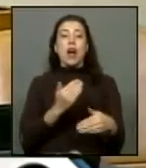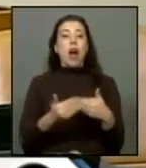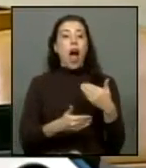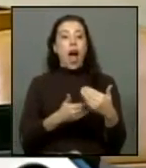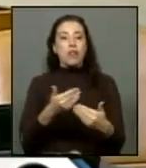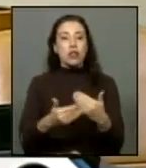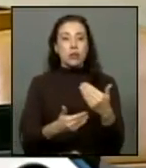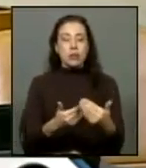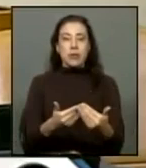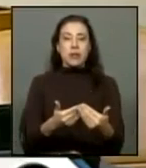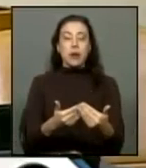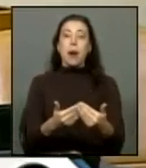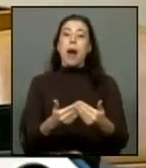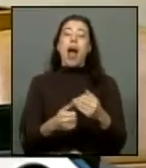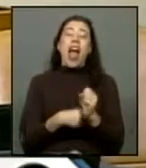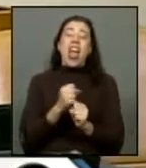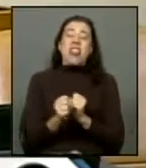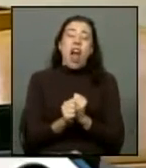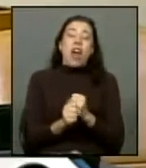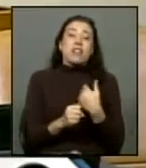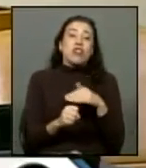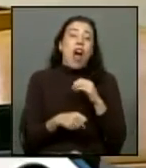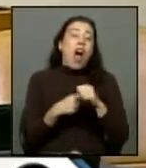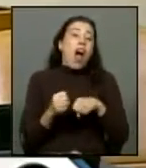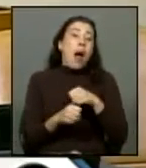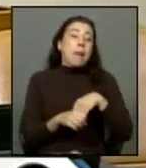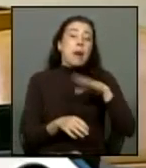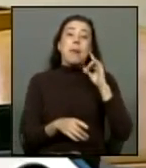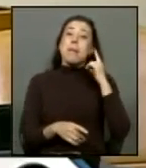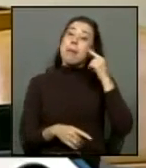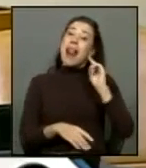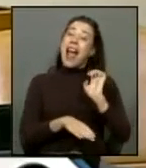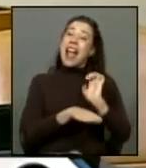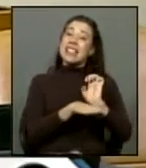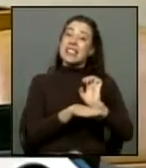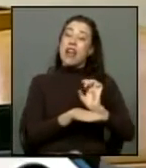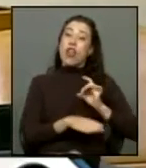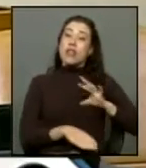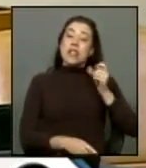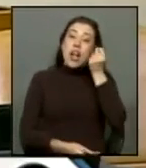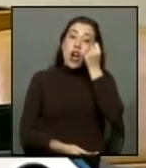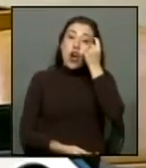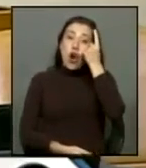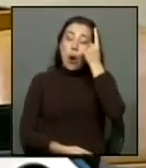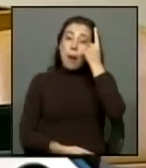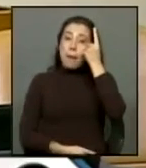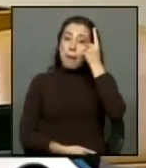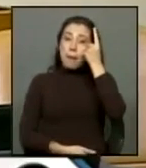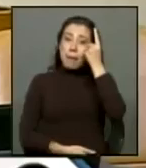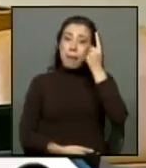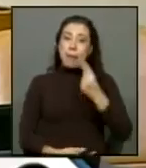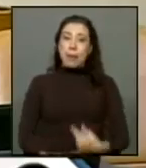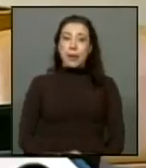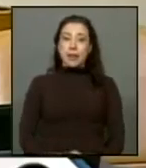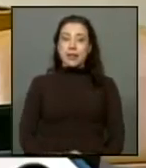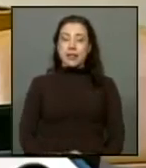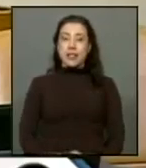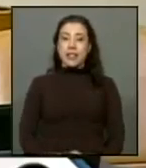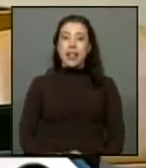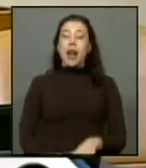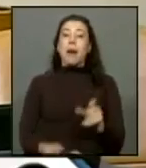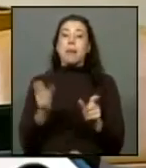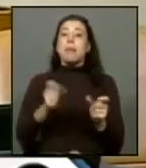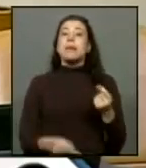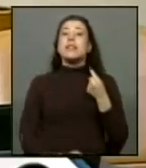edad para que el Estado chileno entendiera que quienes fueron